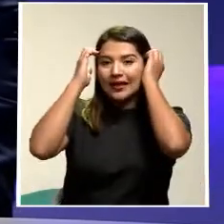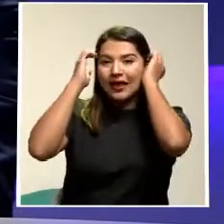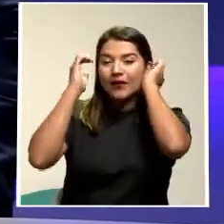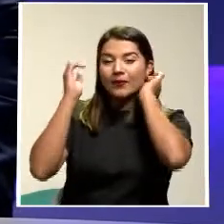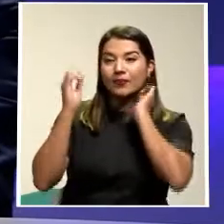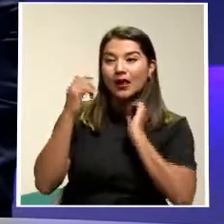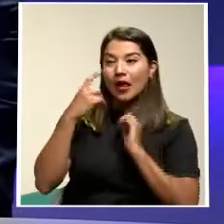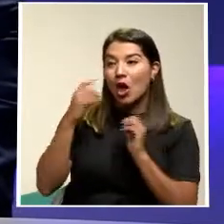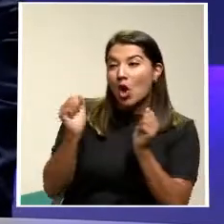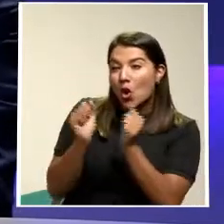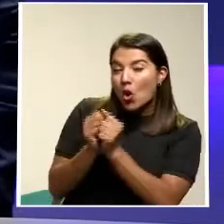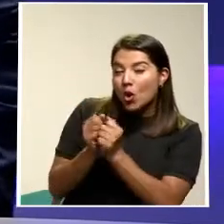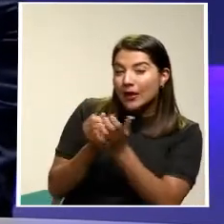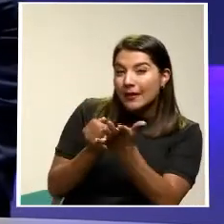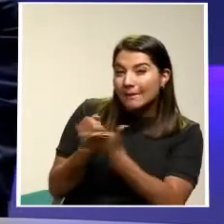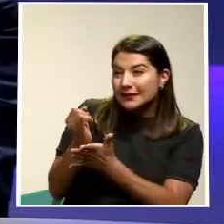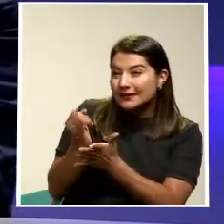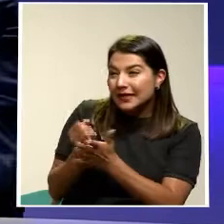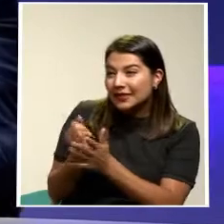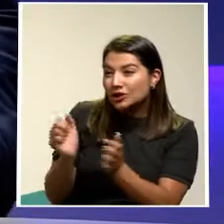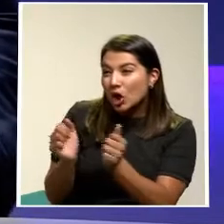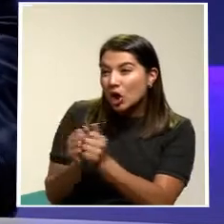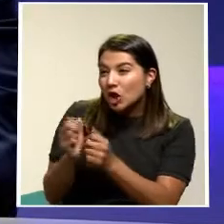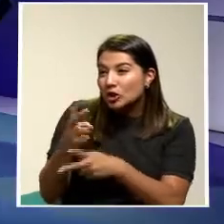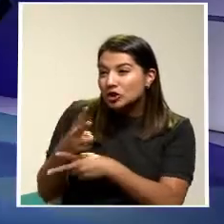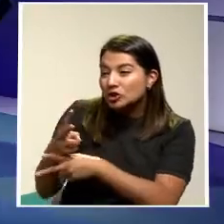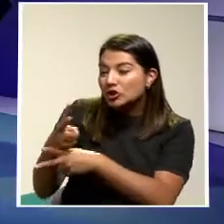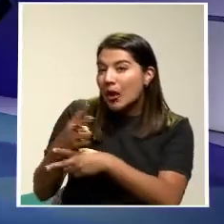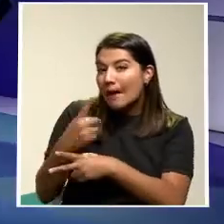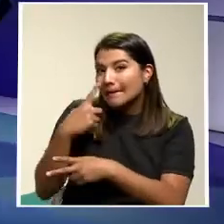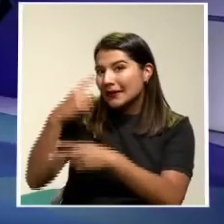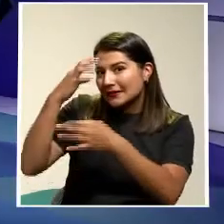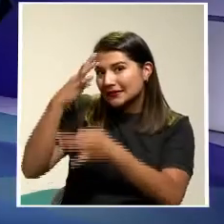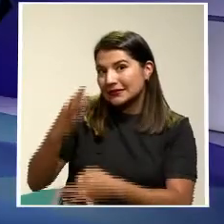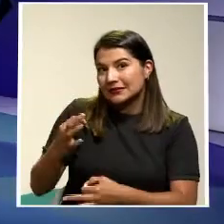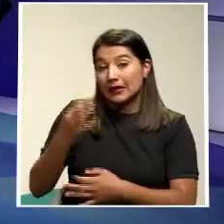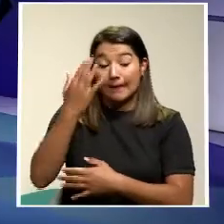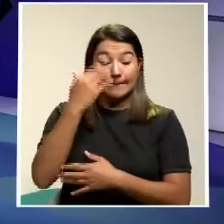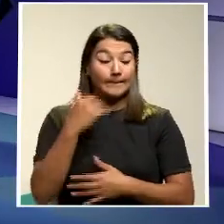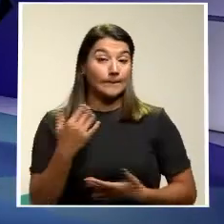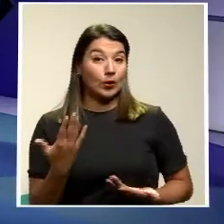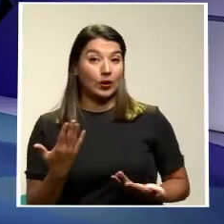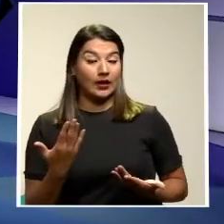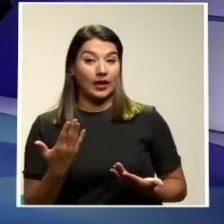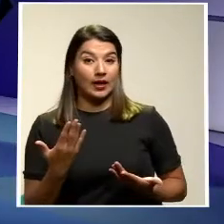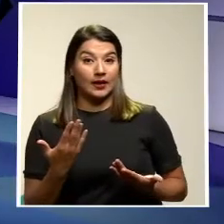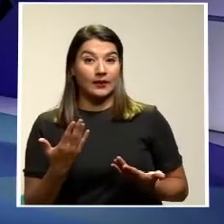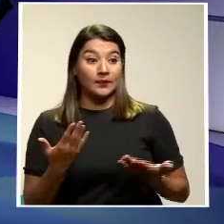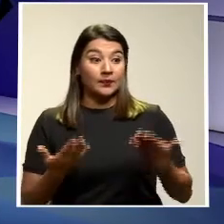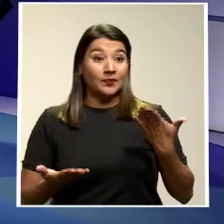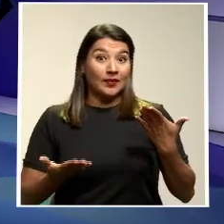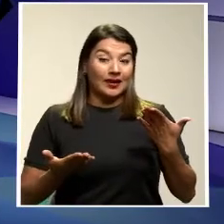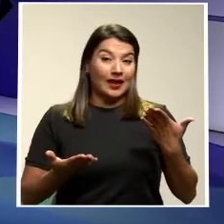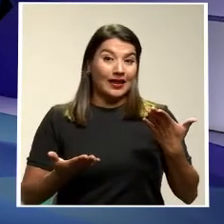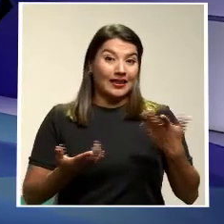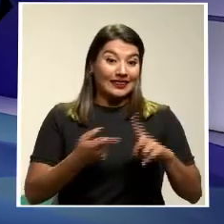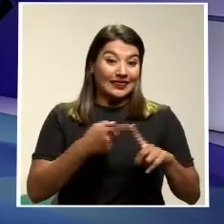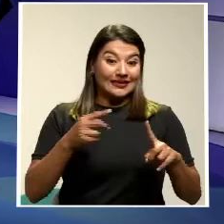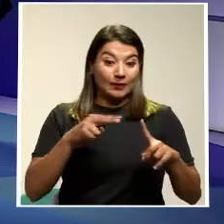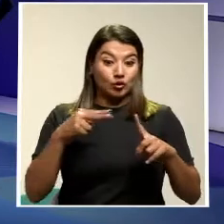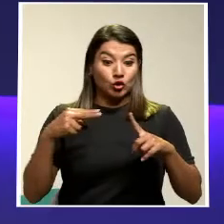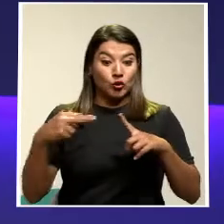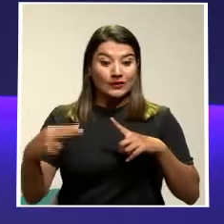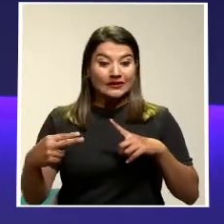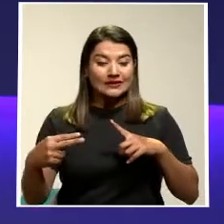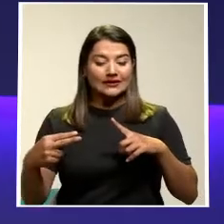¿Verdad? Con la inspección ocular De nuestro cuerpo inspectivo Porque puede ser Que estén En el ciberespacio En lo administrativo